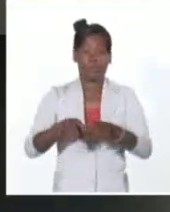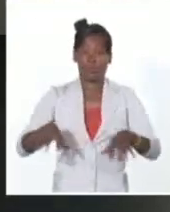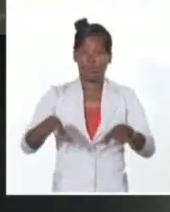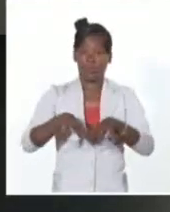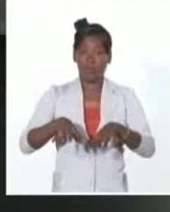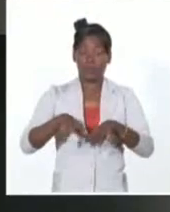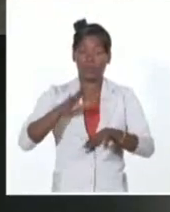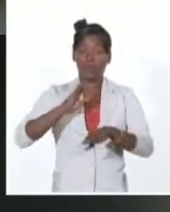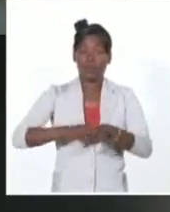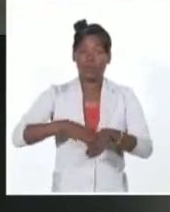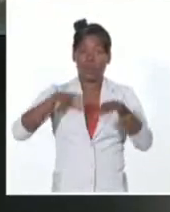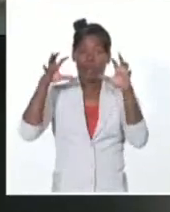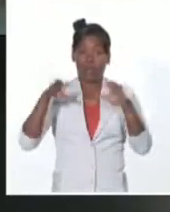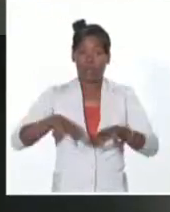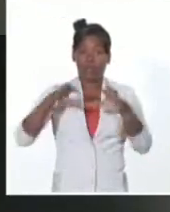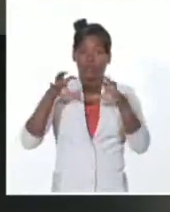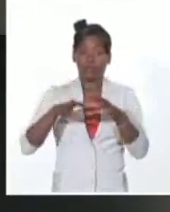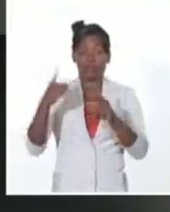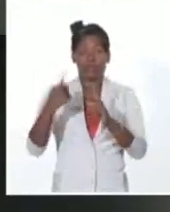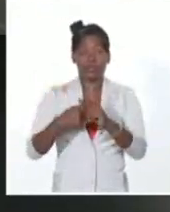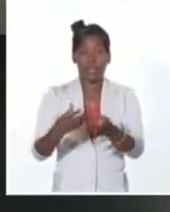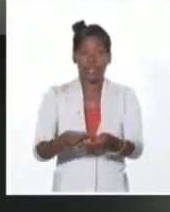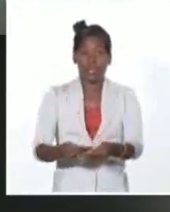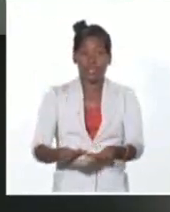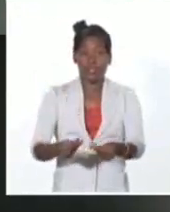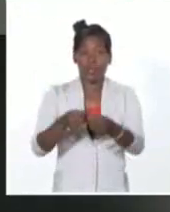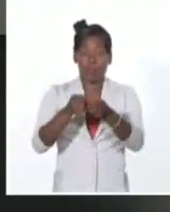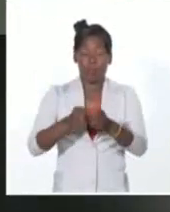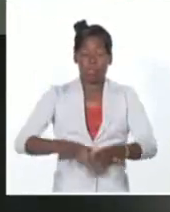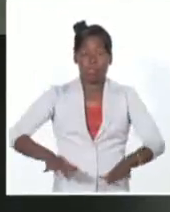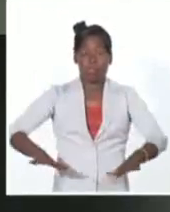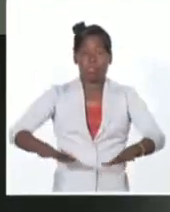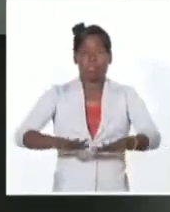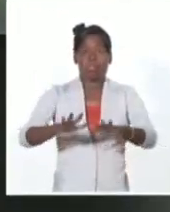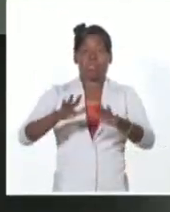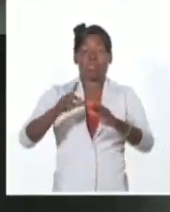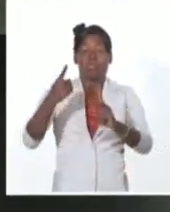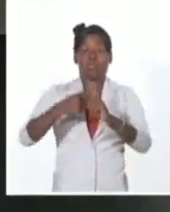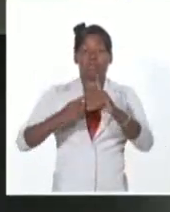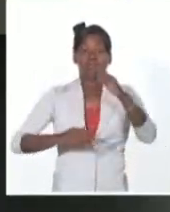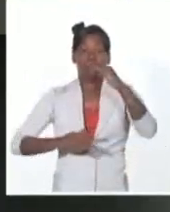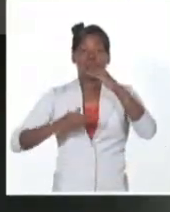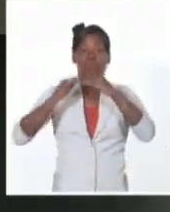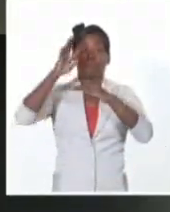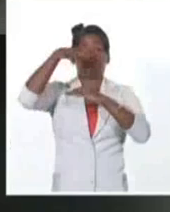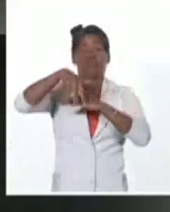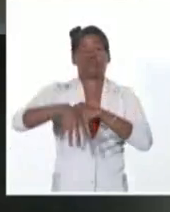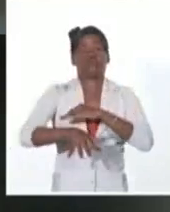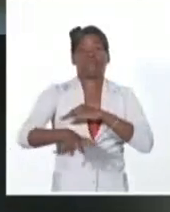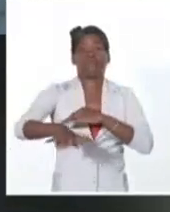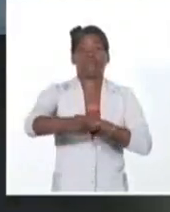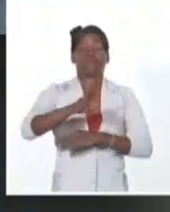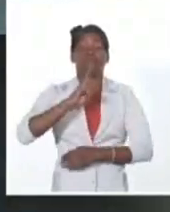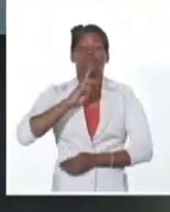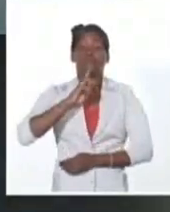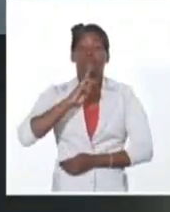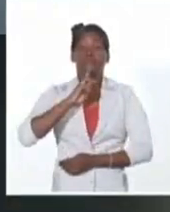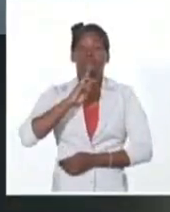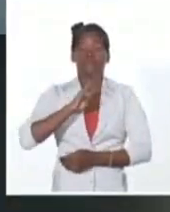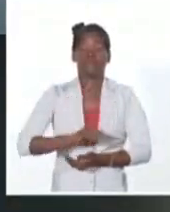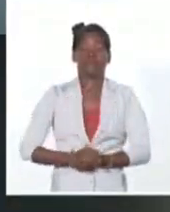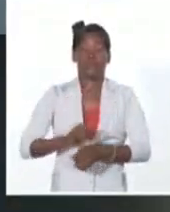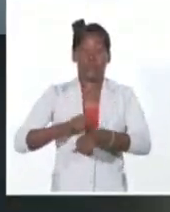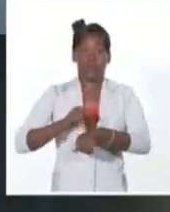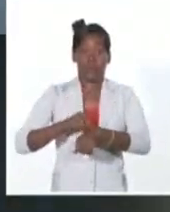saturación de los suelos, el impacto que han provocado las inundaciones y la persistencia de las precipitaciones en las próximas horas,